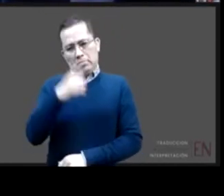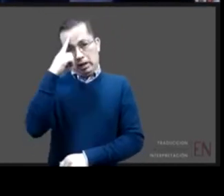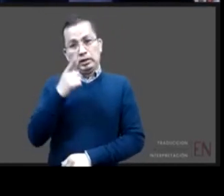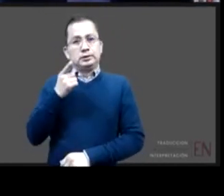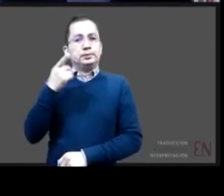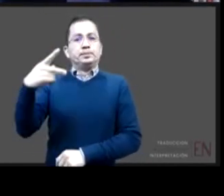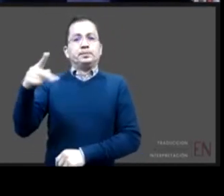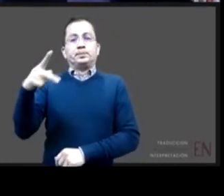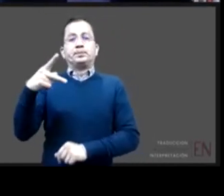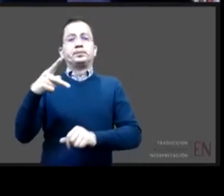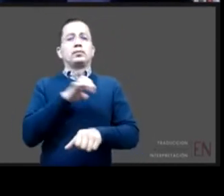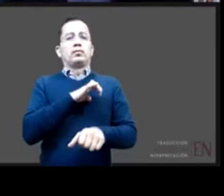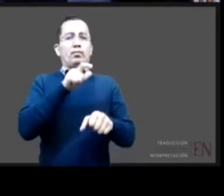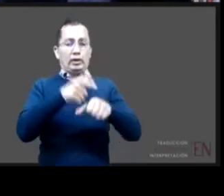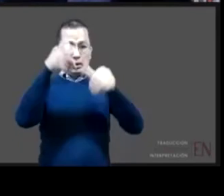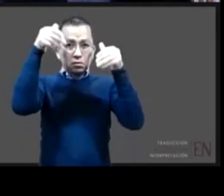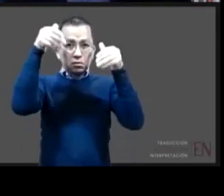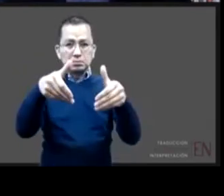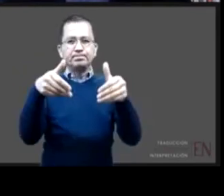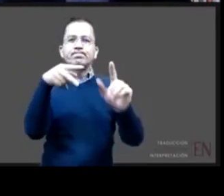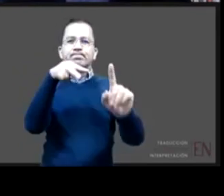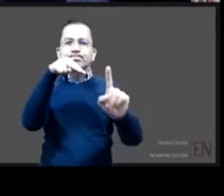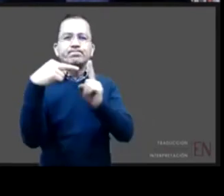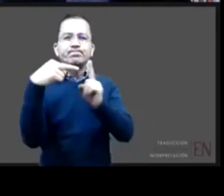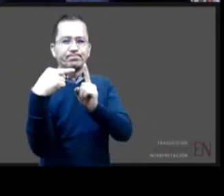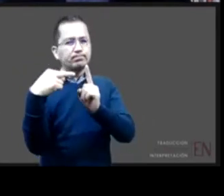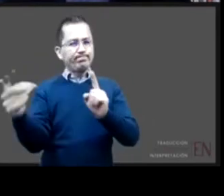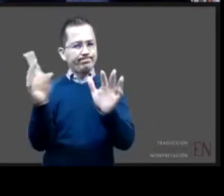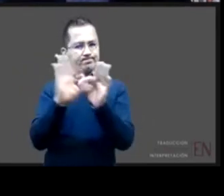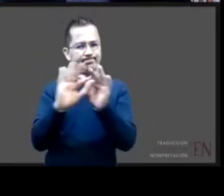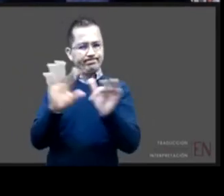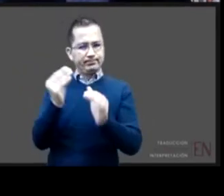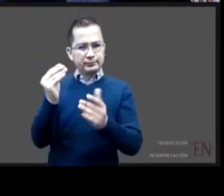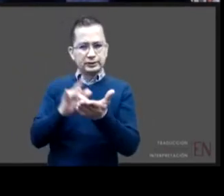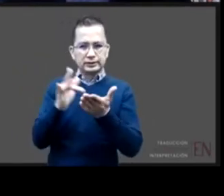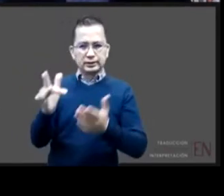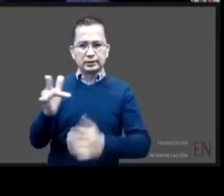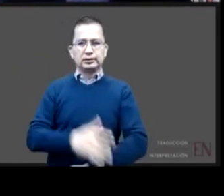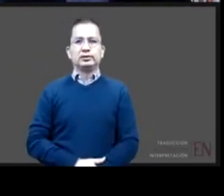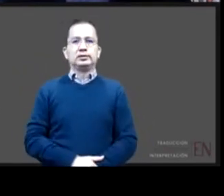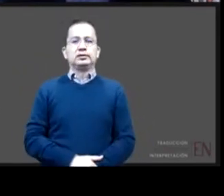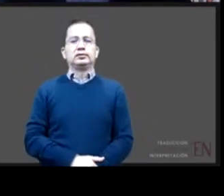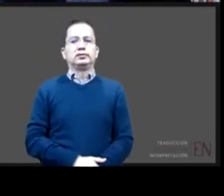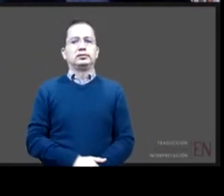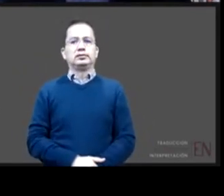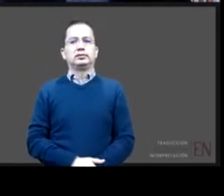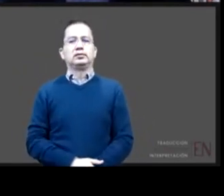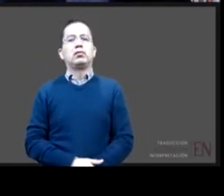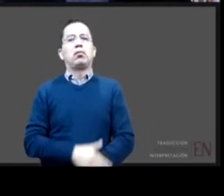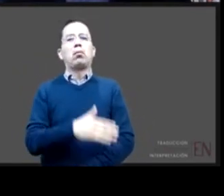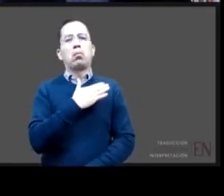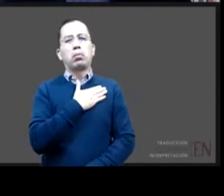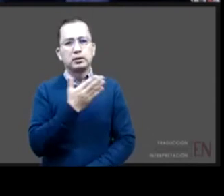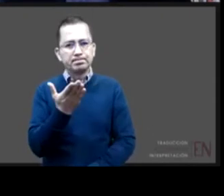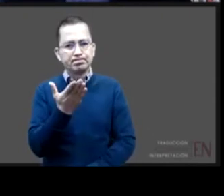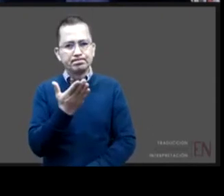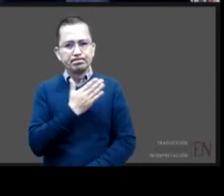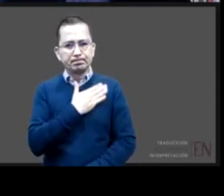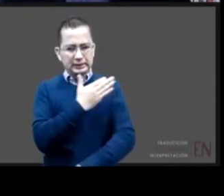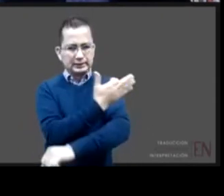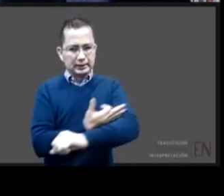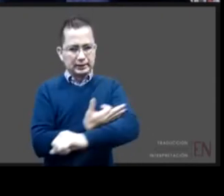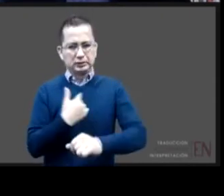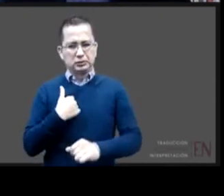especialidad. Bueno, buenas tardes. Le voy a pedir a Joaquín que compartamos